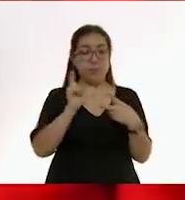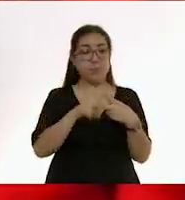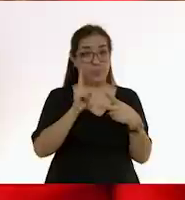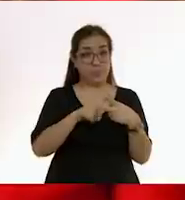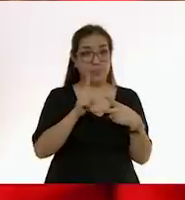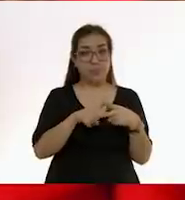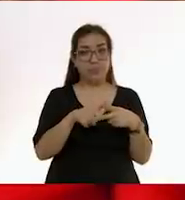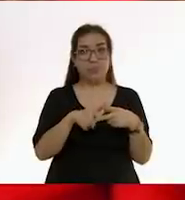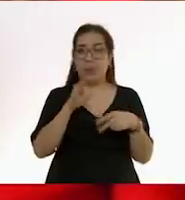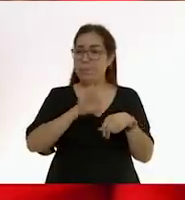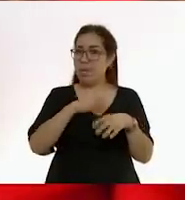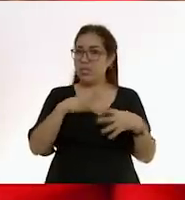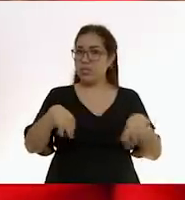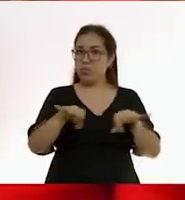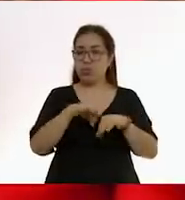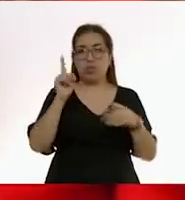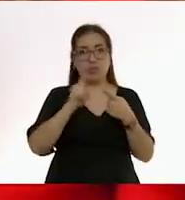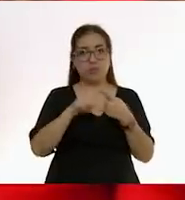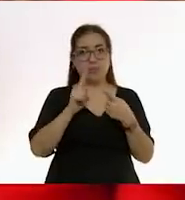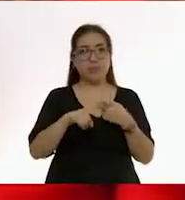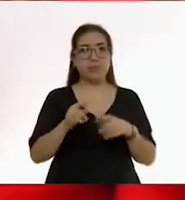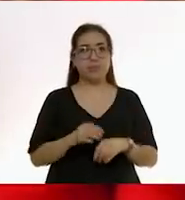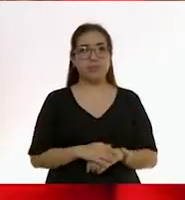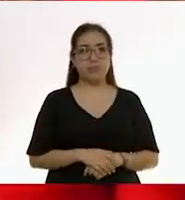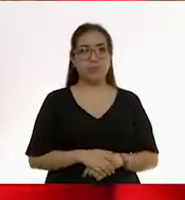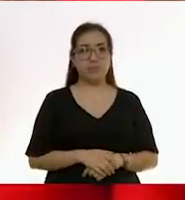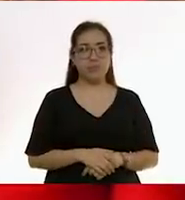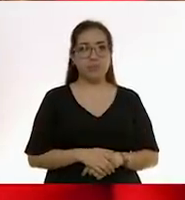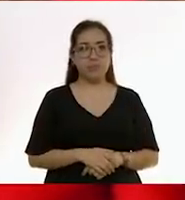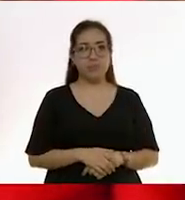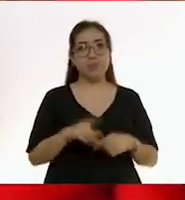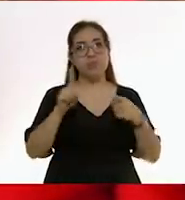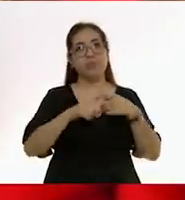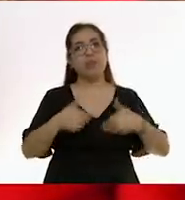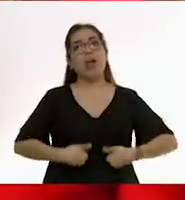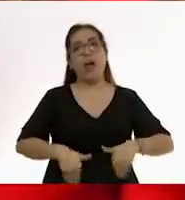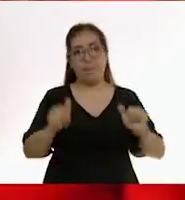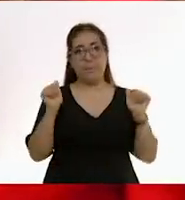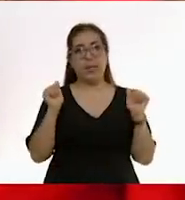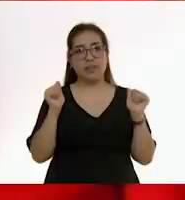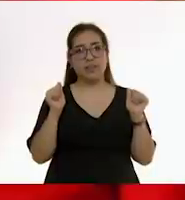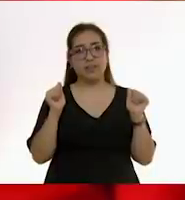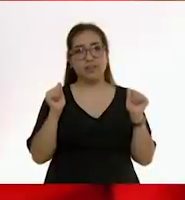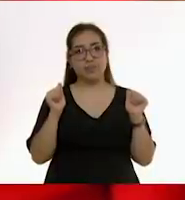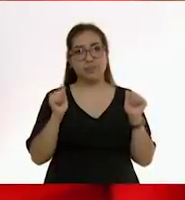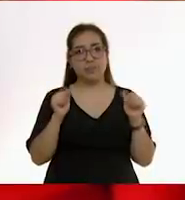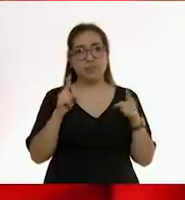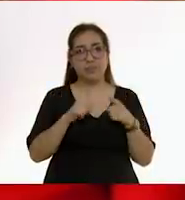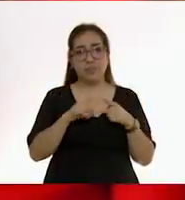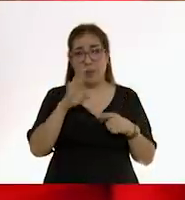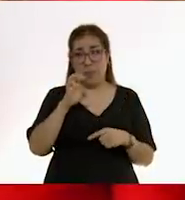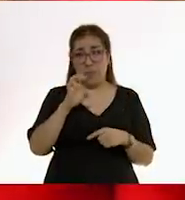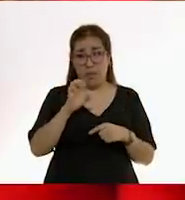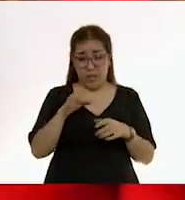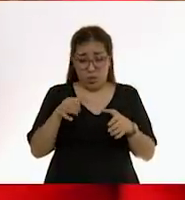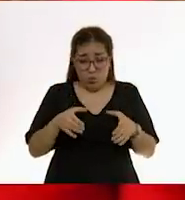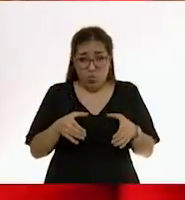primero y el más importante es porque tienen hambre. El estómago del bebé es bien chiquito.